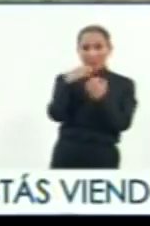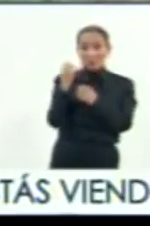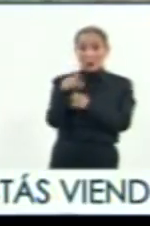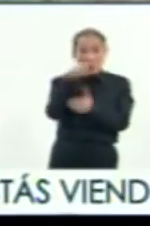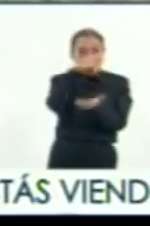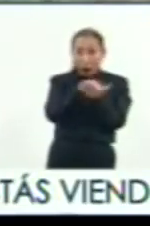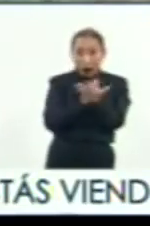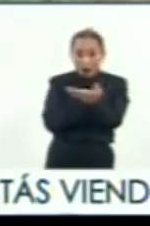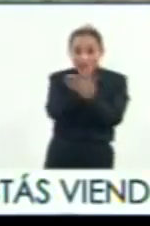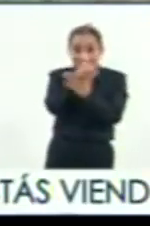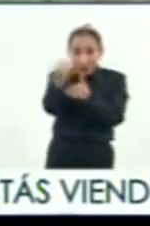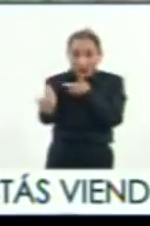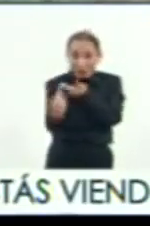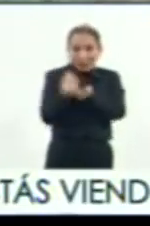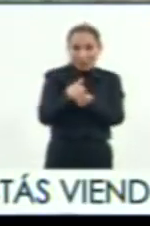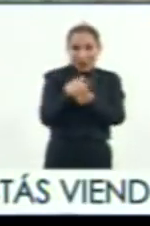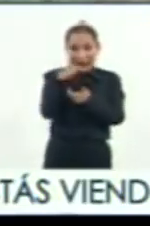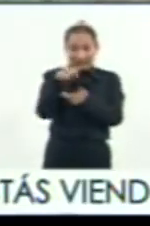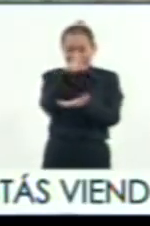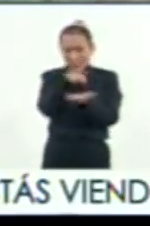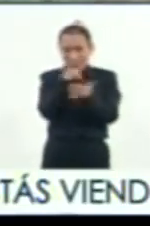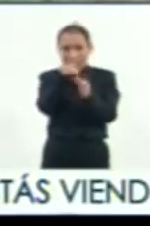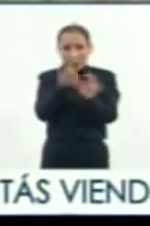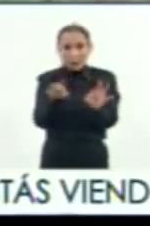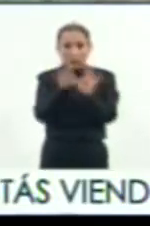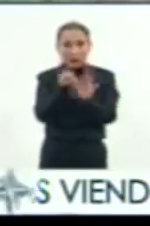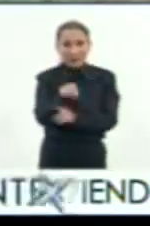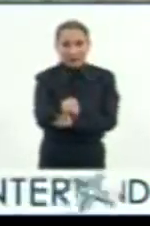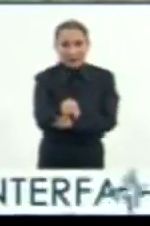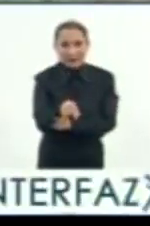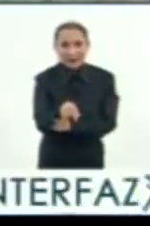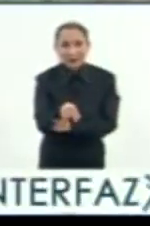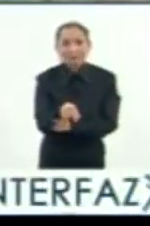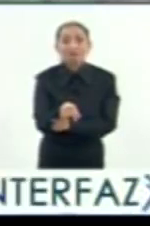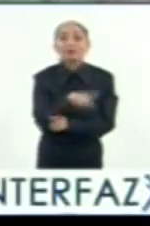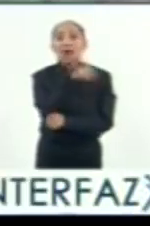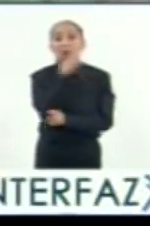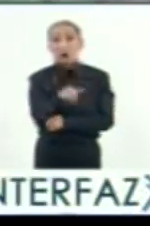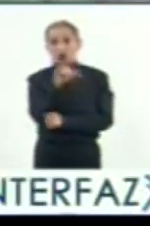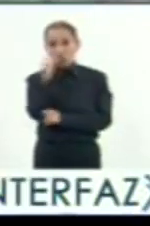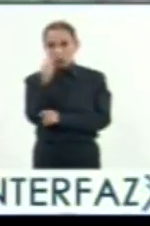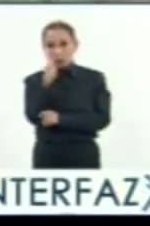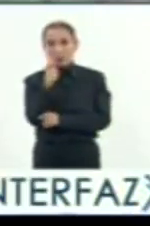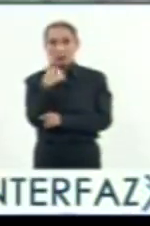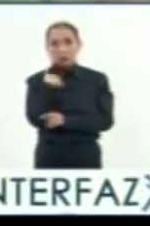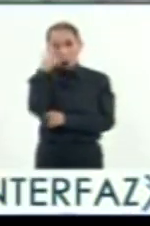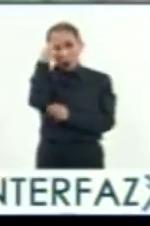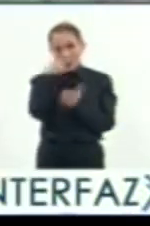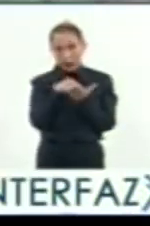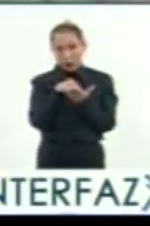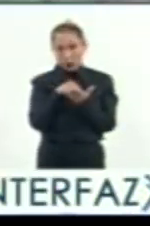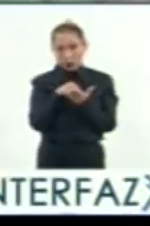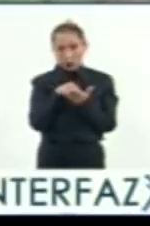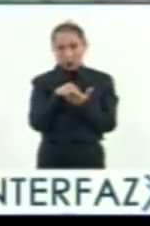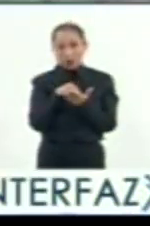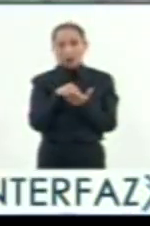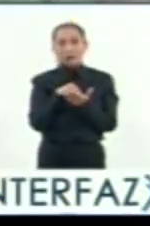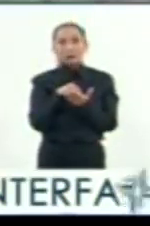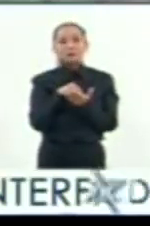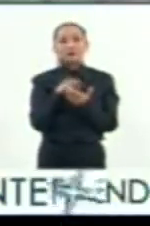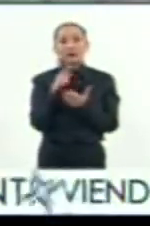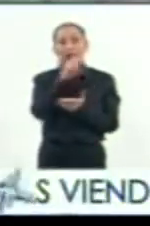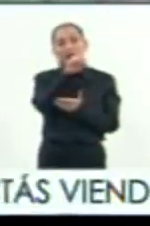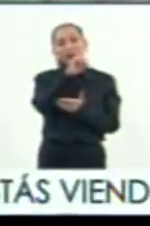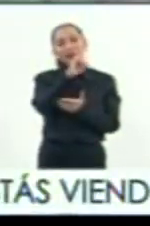fue. Este yo creo que es otro punto interesante y luego otro más que me parece relevante es